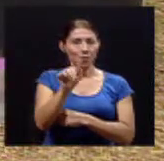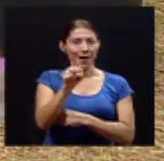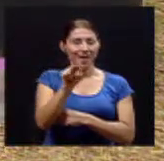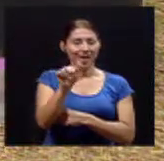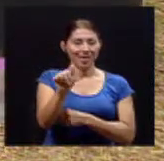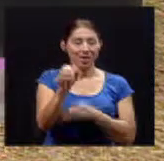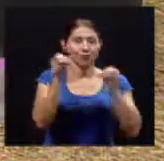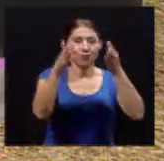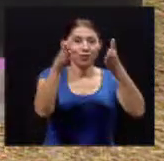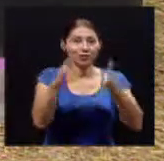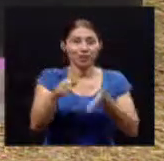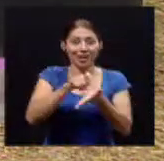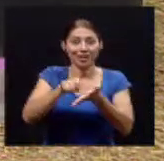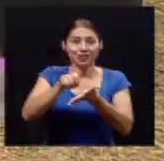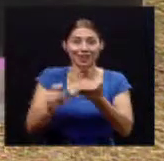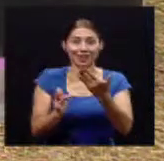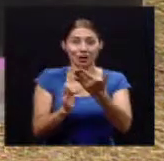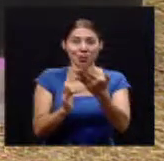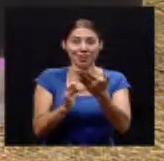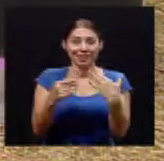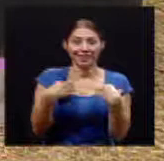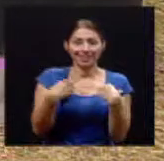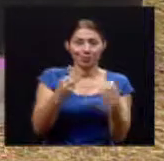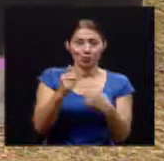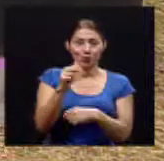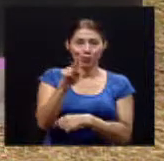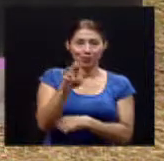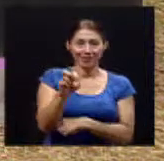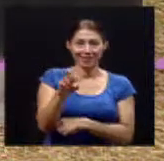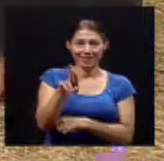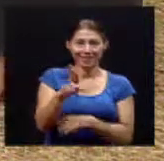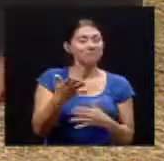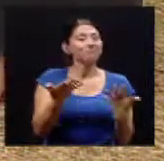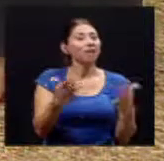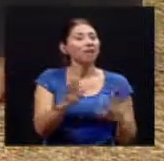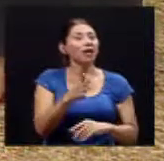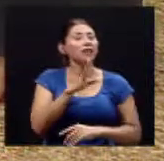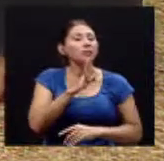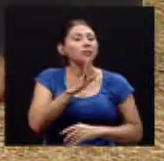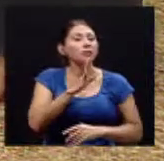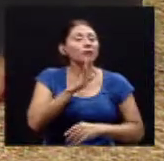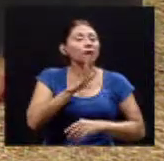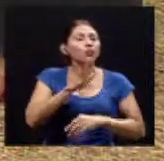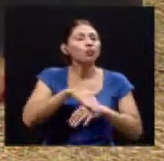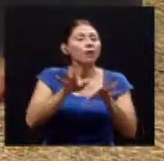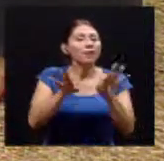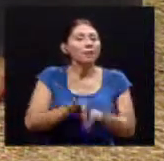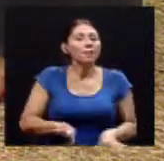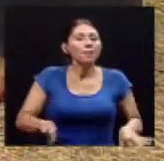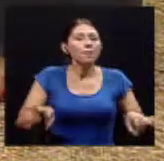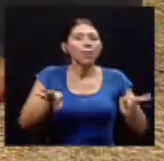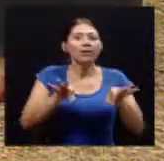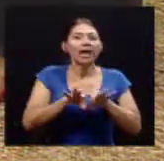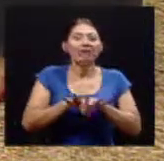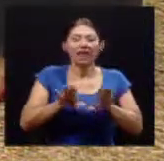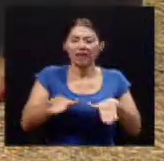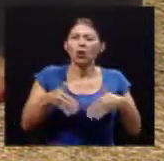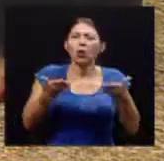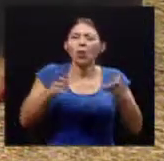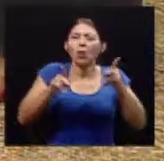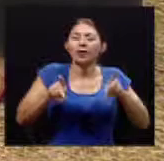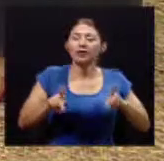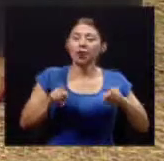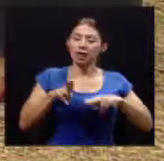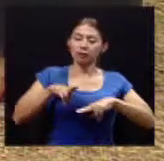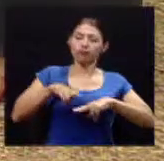escuela de tecnologías en salud Judit entonces estábamos hablando sobre la importancia de las posturas en las personas